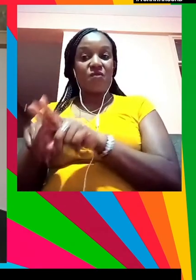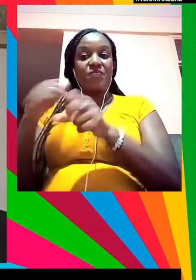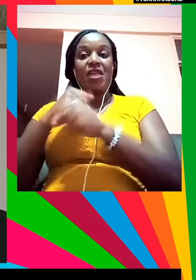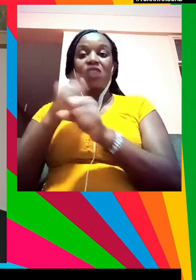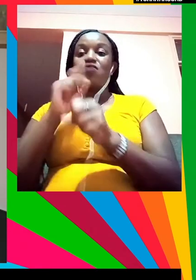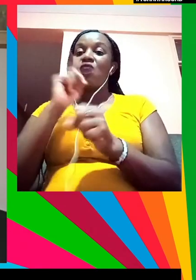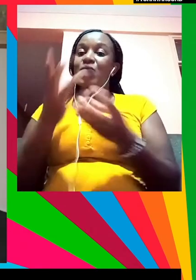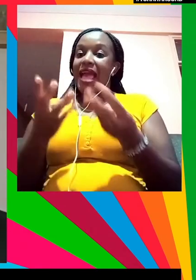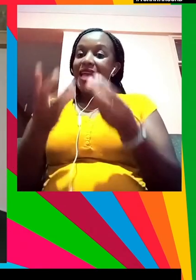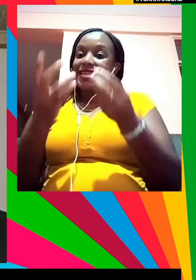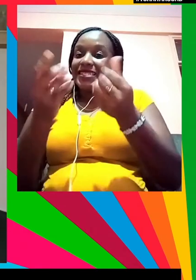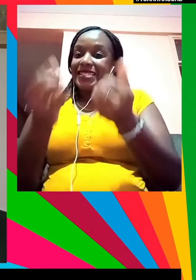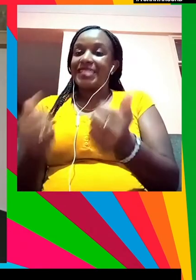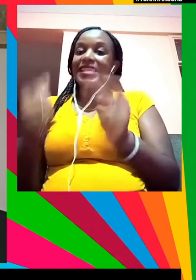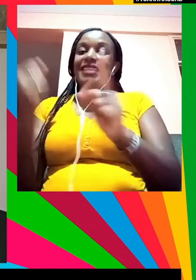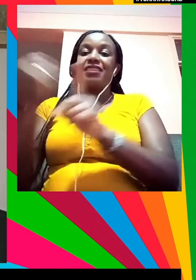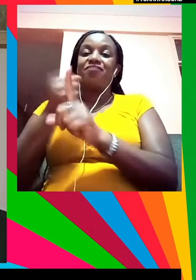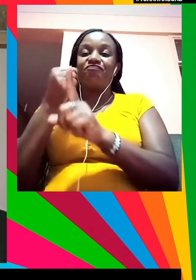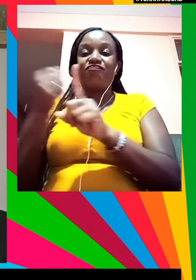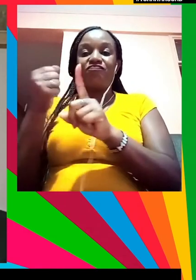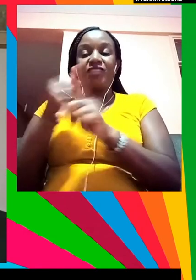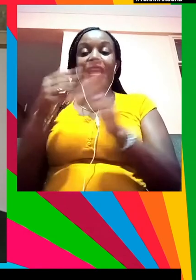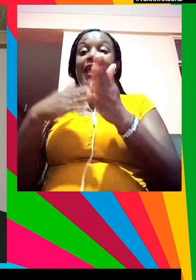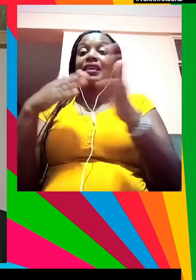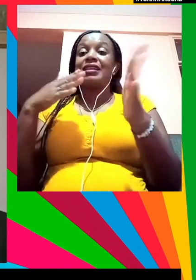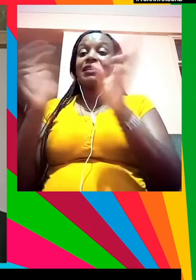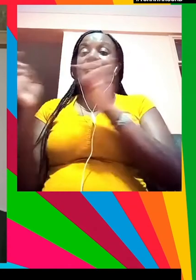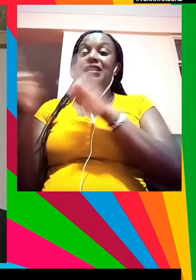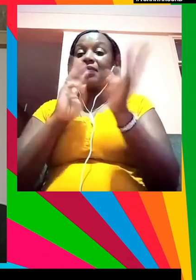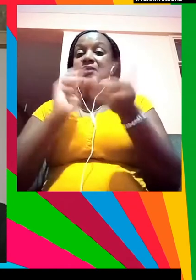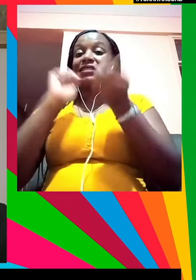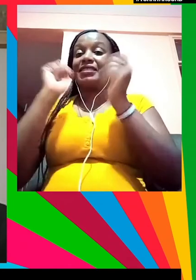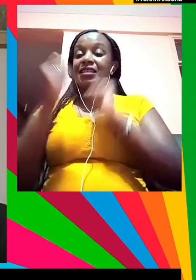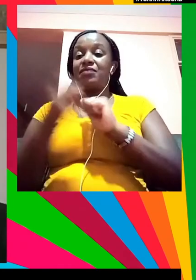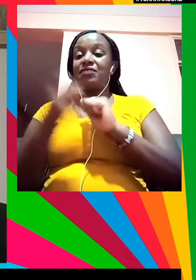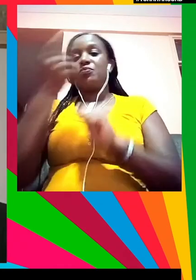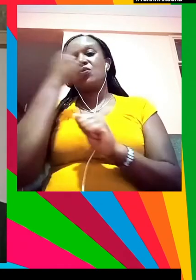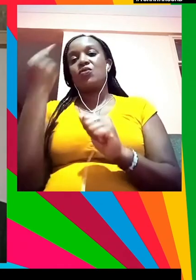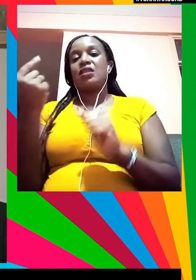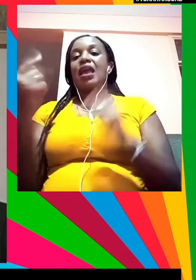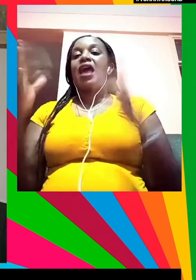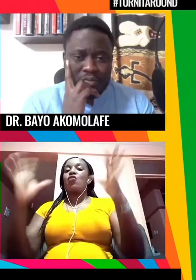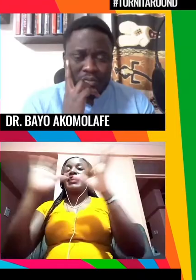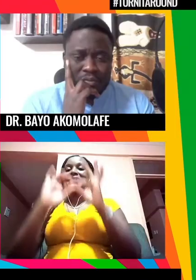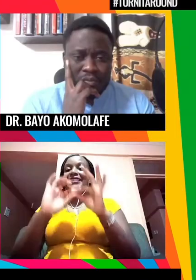trata la lucha contra el cambio climático y la pérdida de biodiversidad por lo que están muy conectadas.